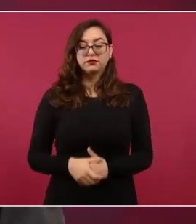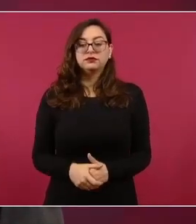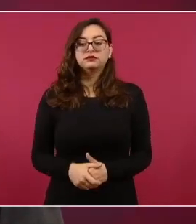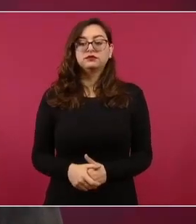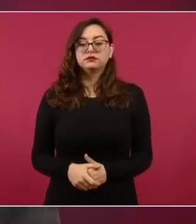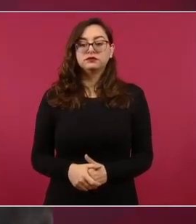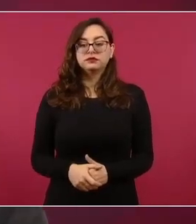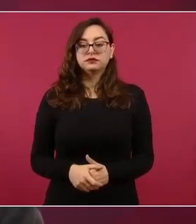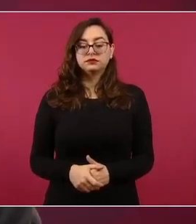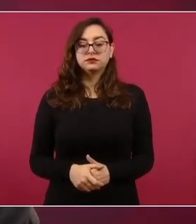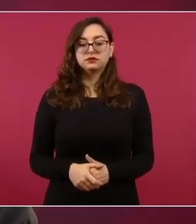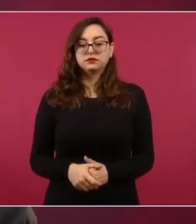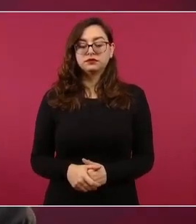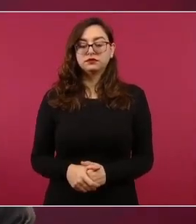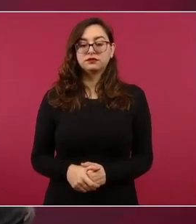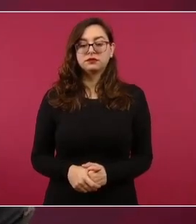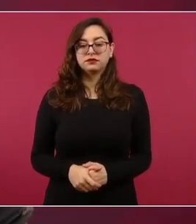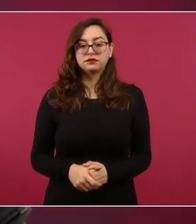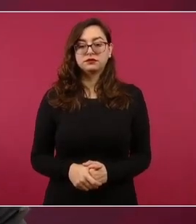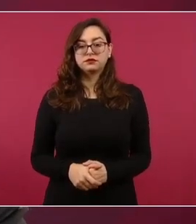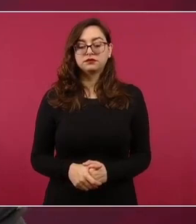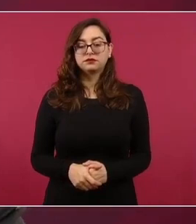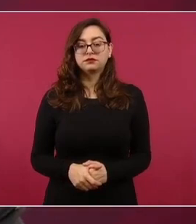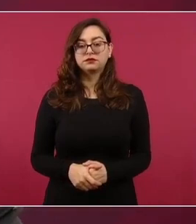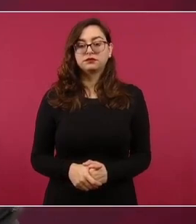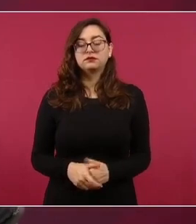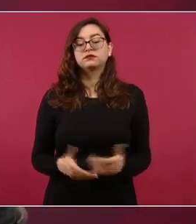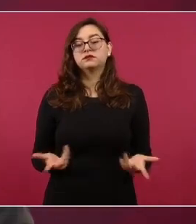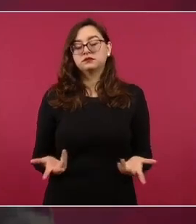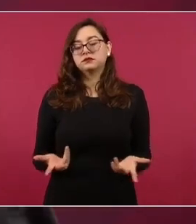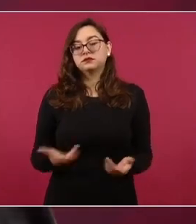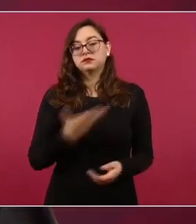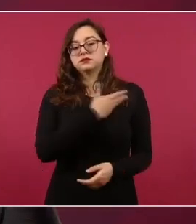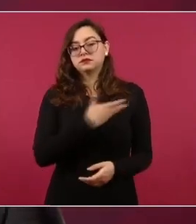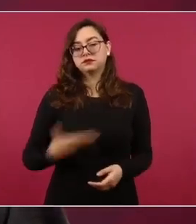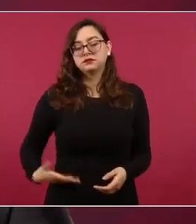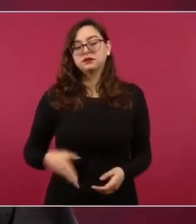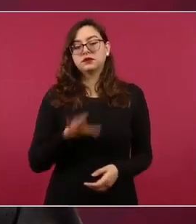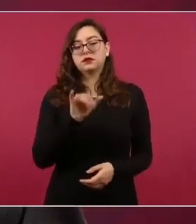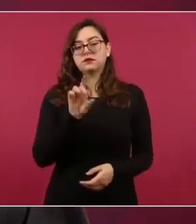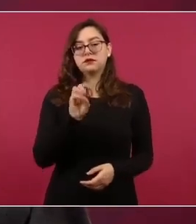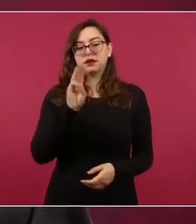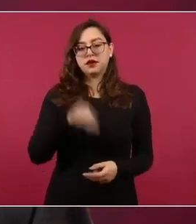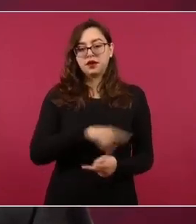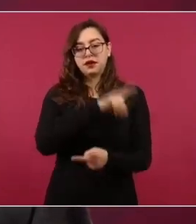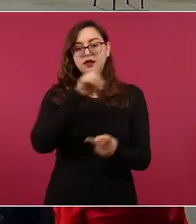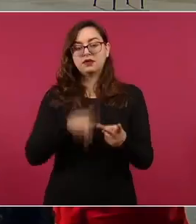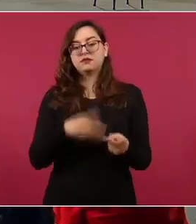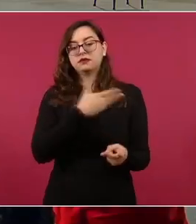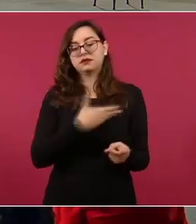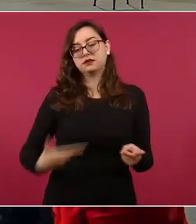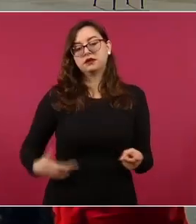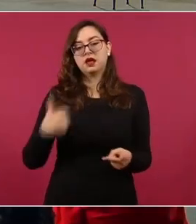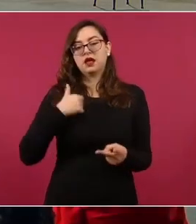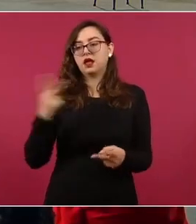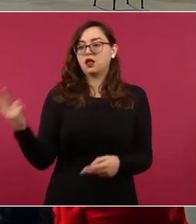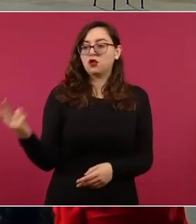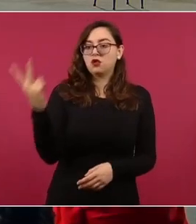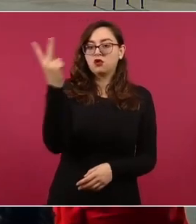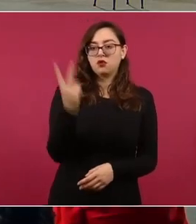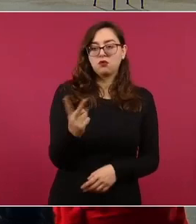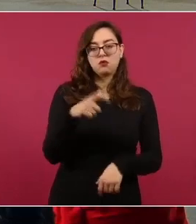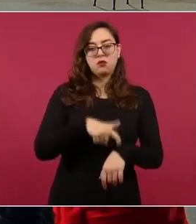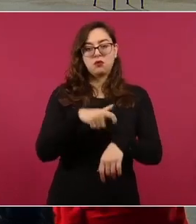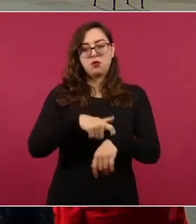el arribo del presidente Biden y el primer ministro Trudeau a Palacio Nacional al filo de las once y media de la